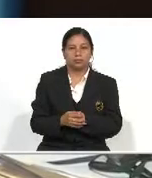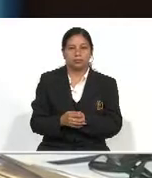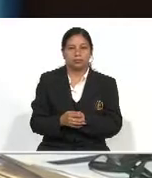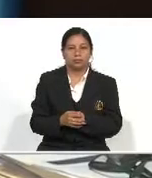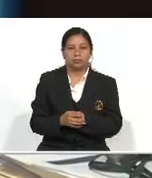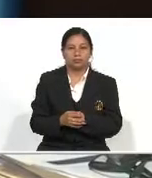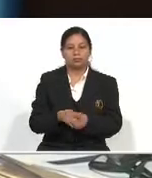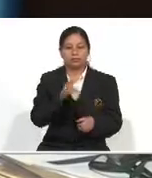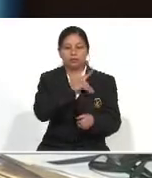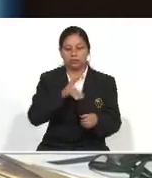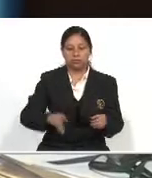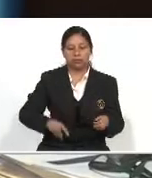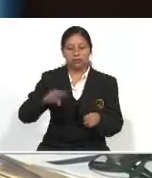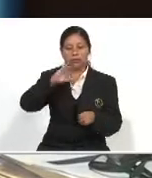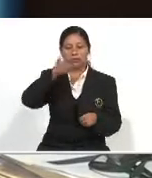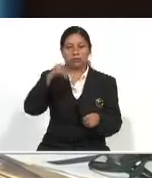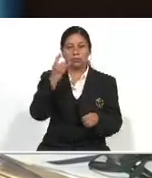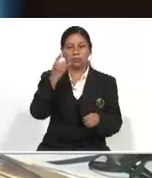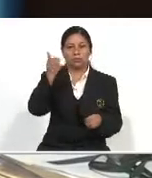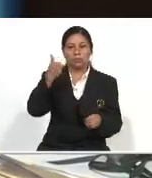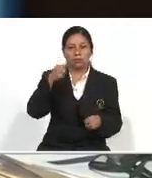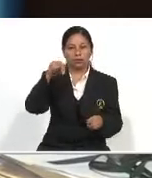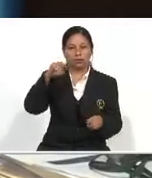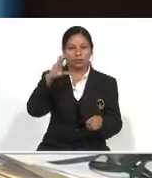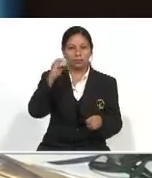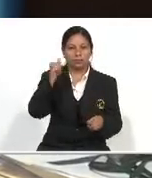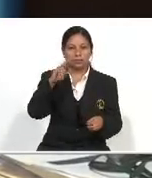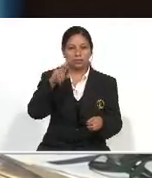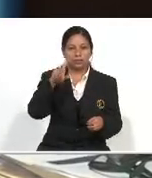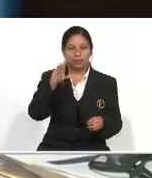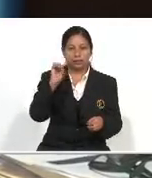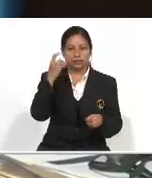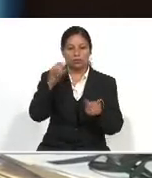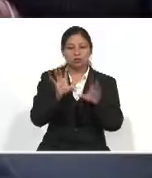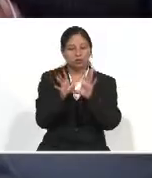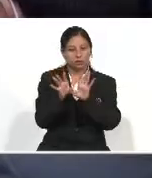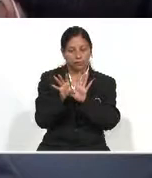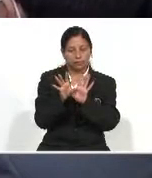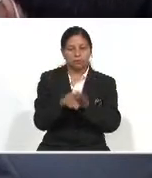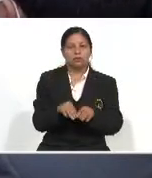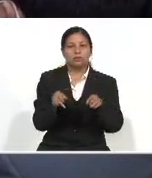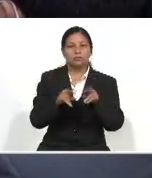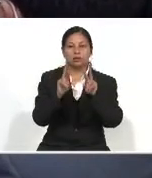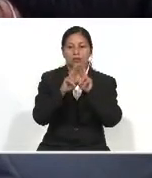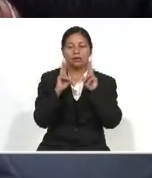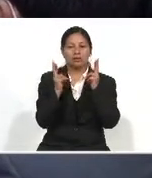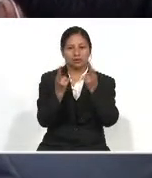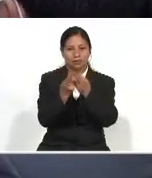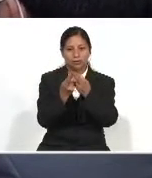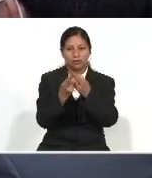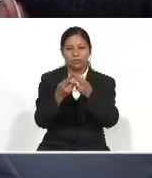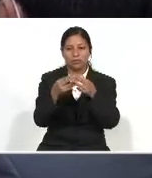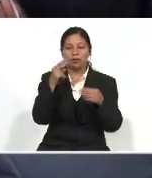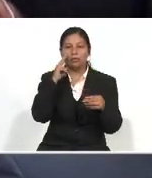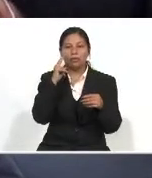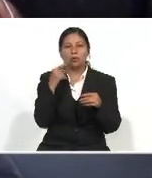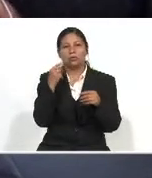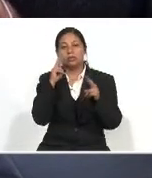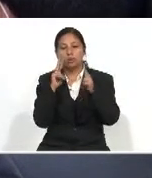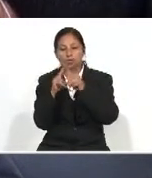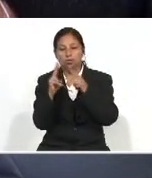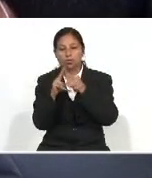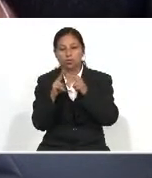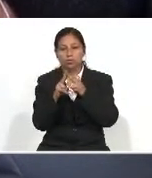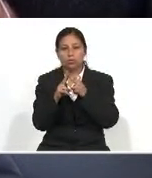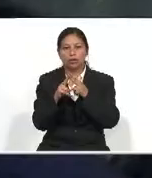El diputado Juan Carlos Rodas Lucero Del bloque legislativo Unidad Nacional De la esperanza UNE Sostuvo dos actividades De intermediación Según lo dio A conocer